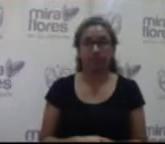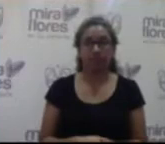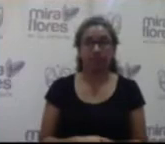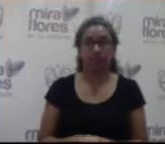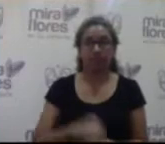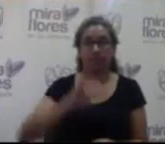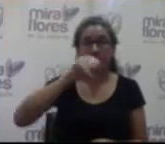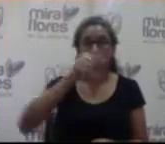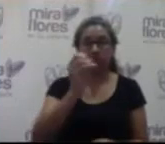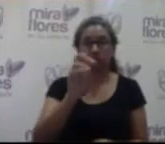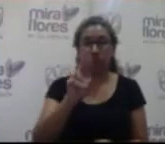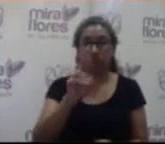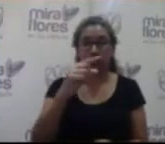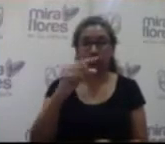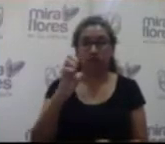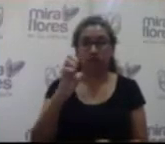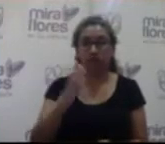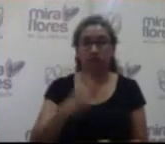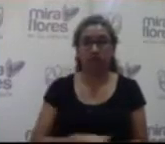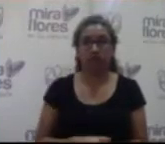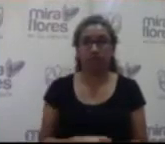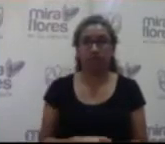Señor Jorge Gurmendi de la Fuente.